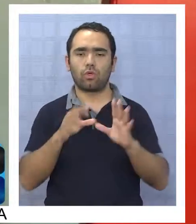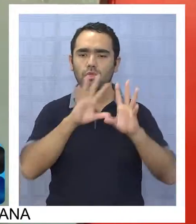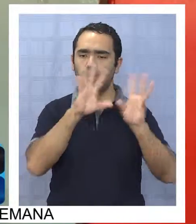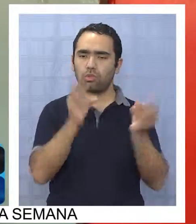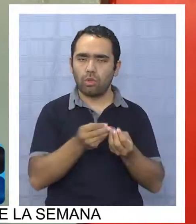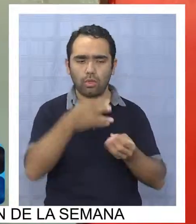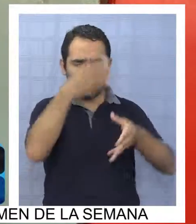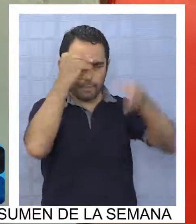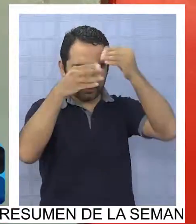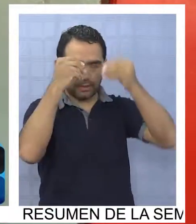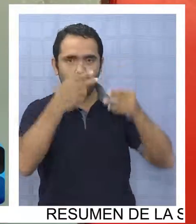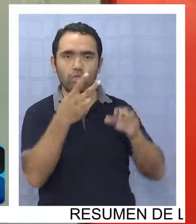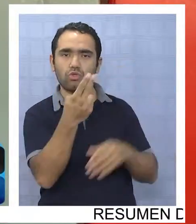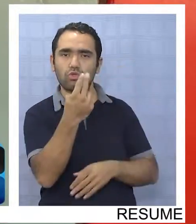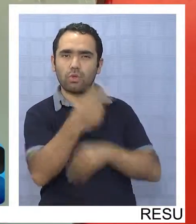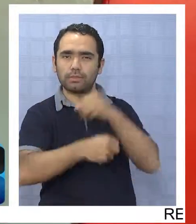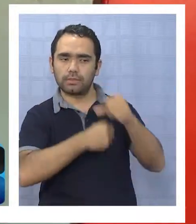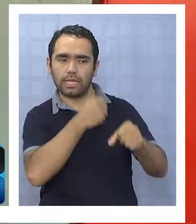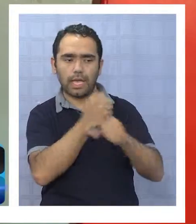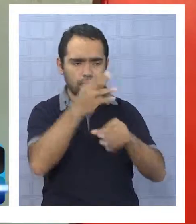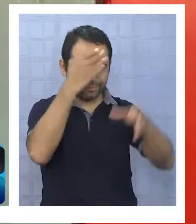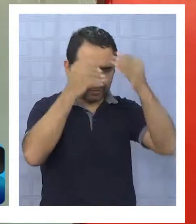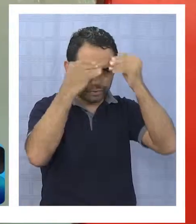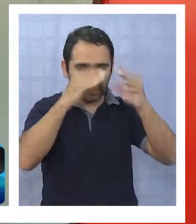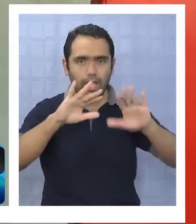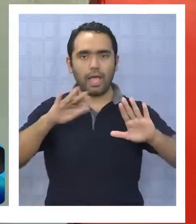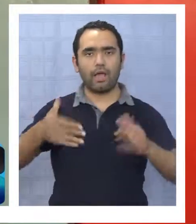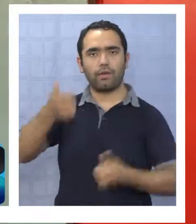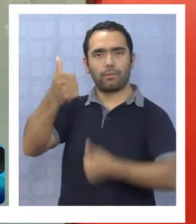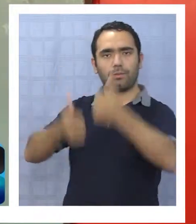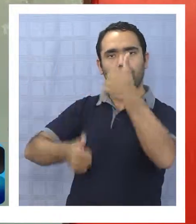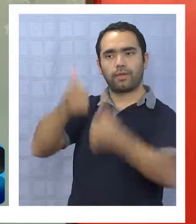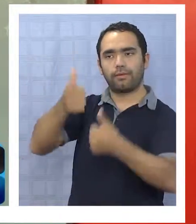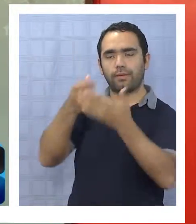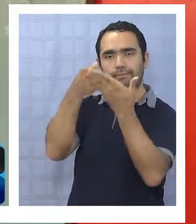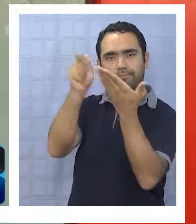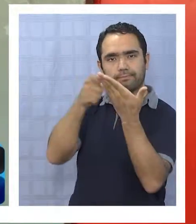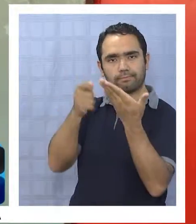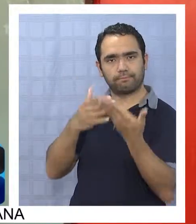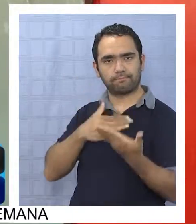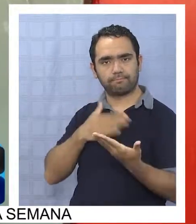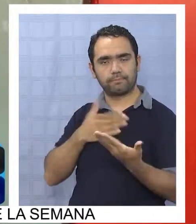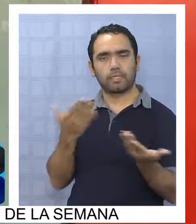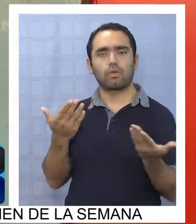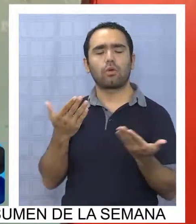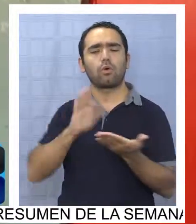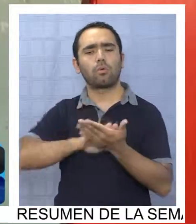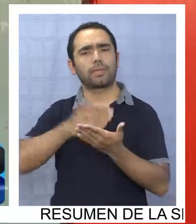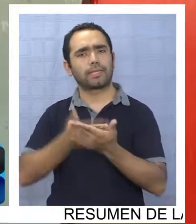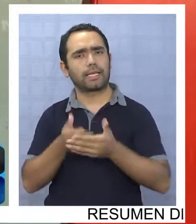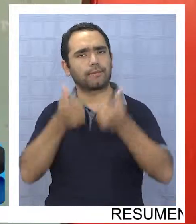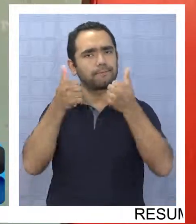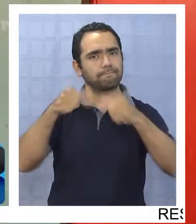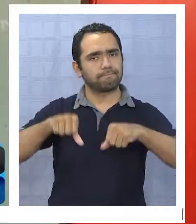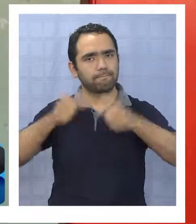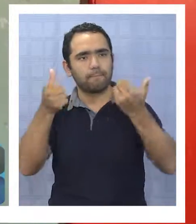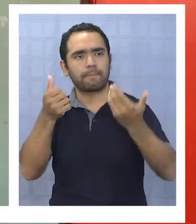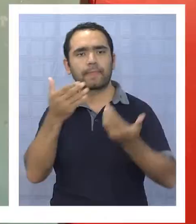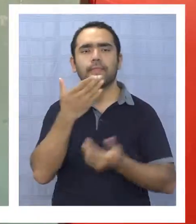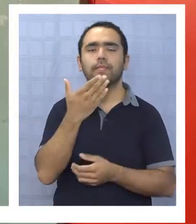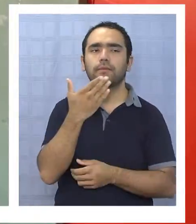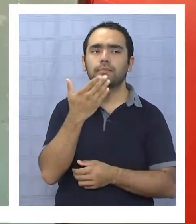en los 12 años que estuve en el colegio, los de año de enseñanza media, y va a ver nada como es el tema,